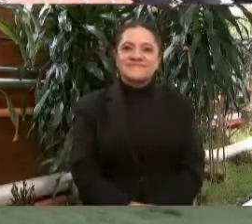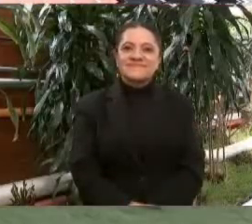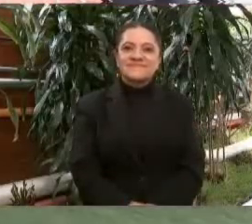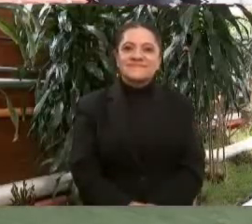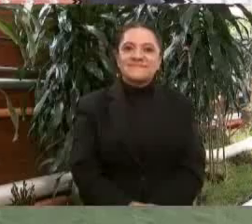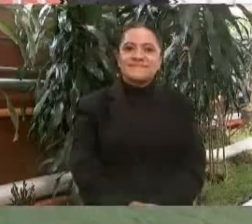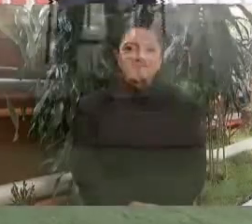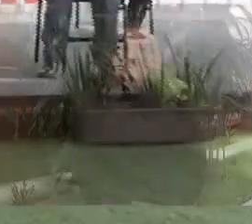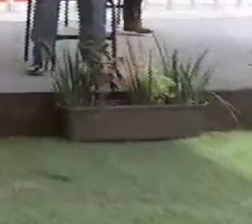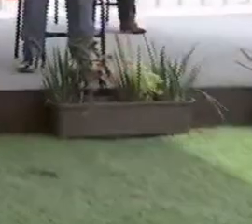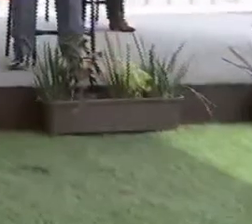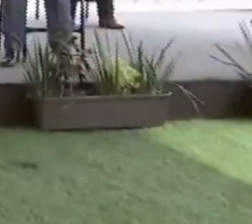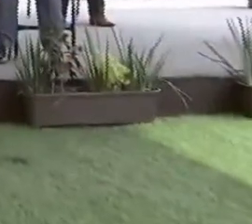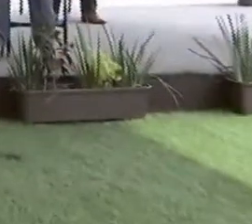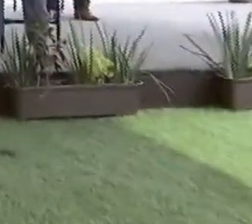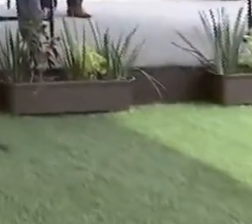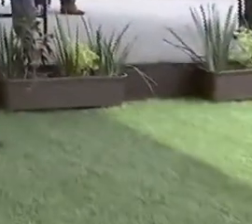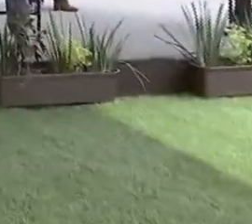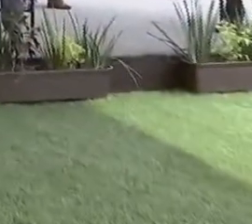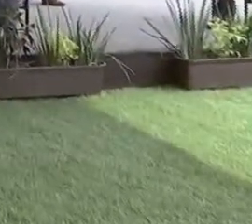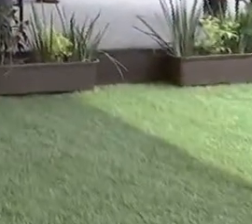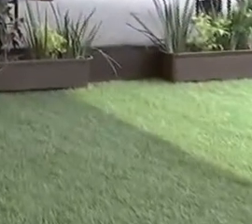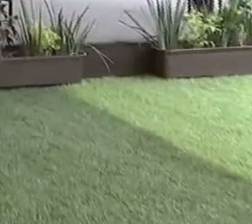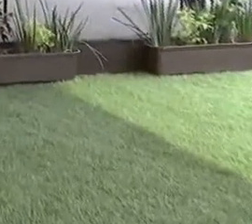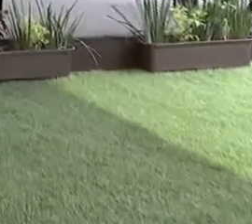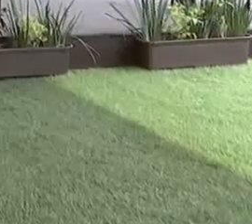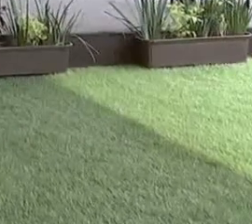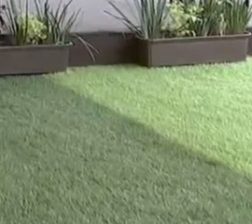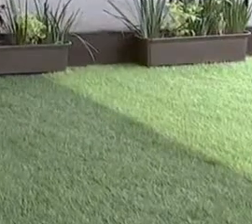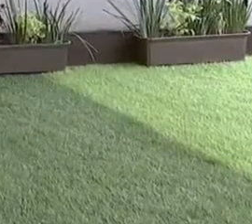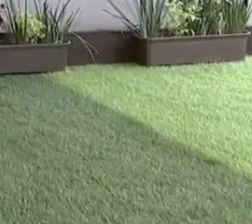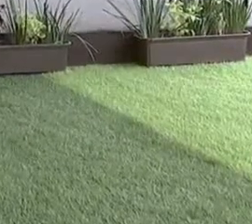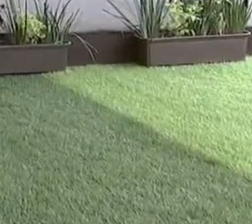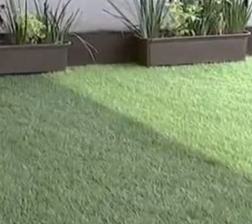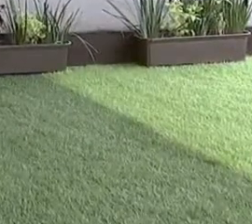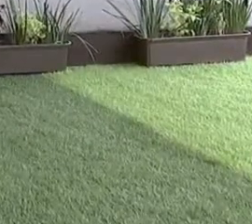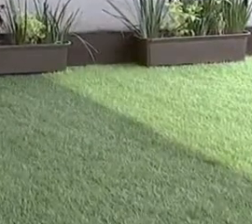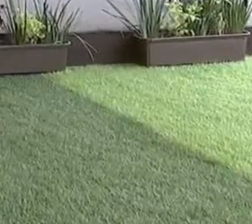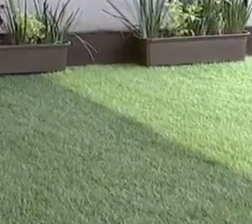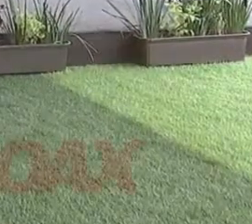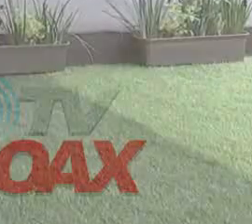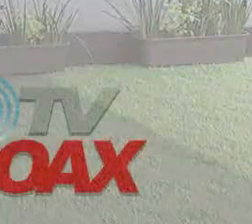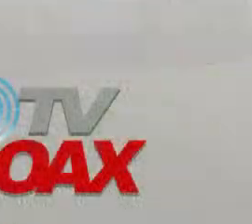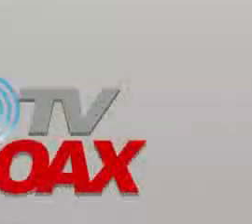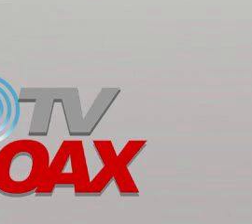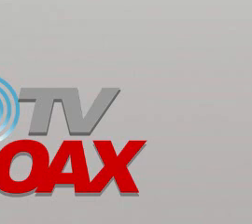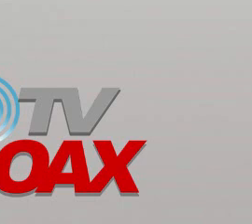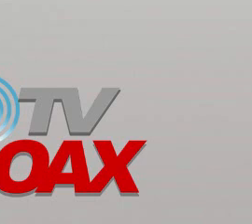Se les invita a permanecer de pie para entonar nuestro himno nacional.